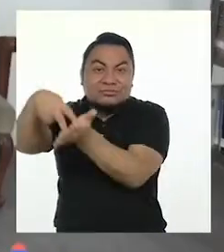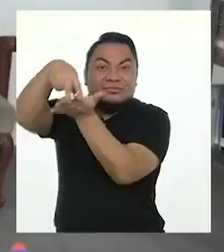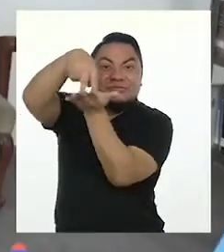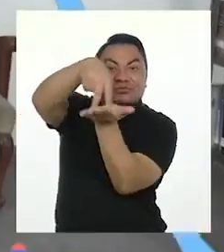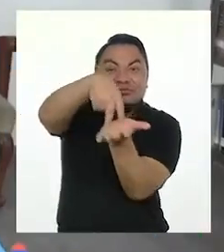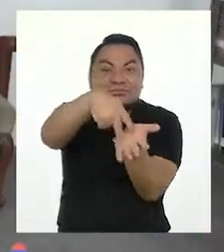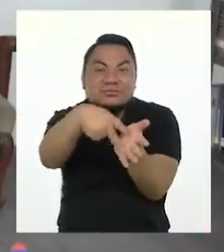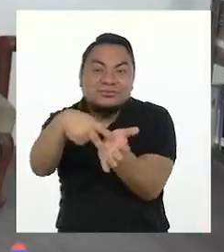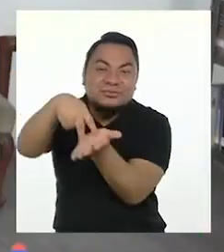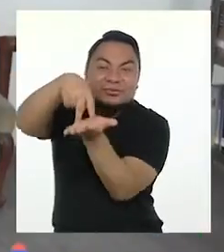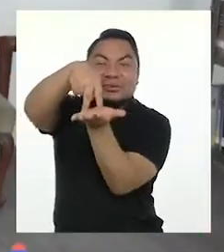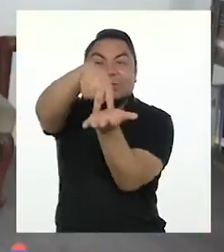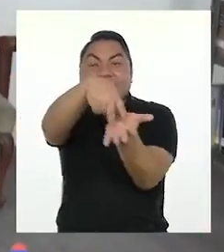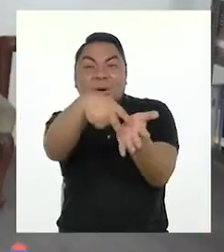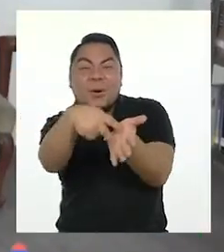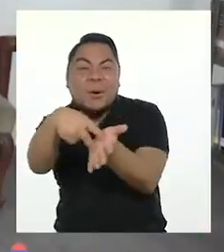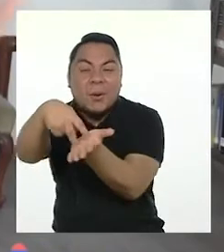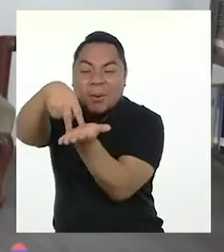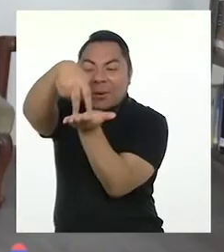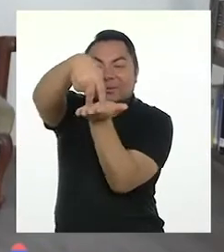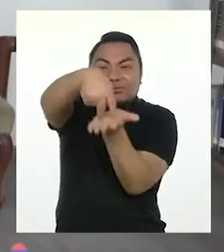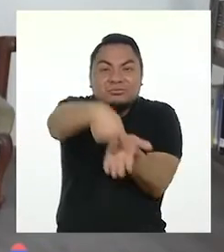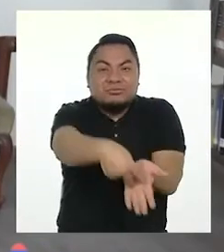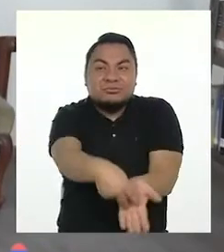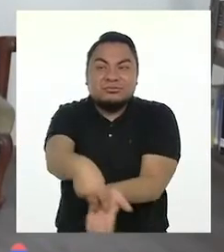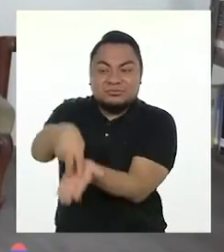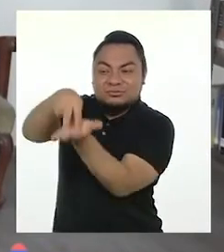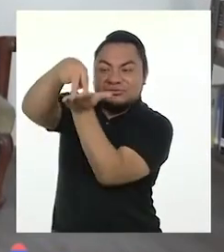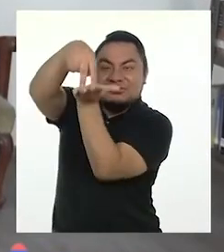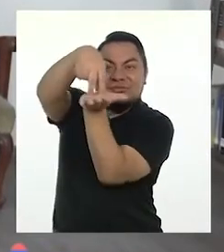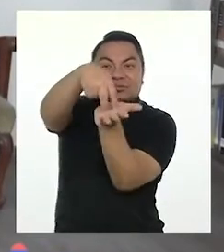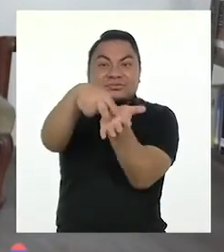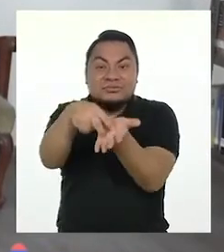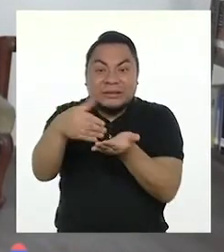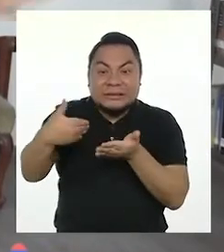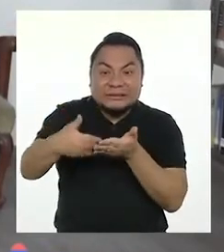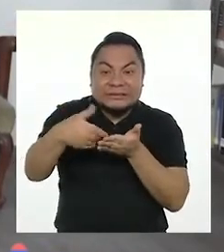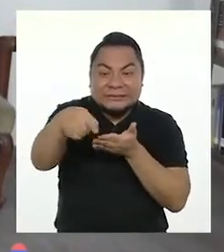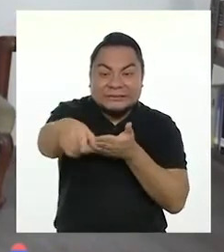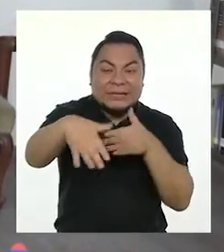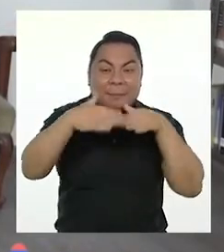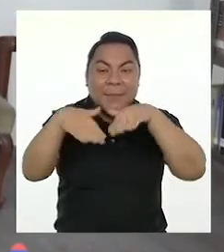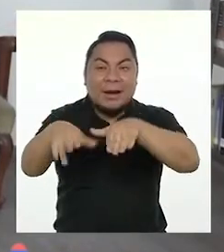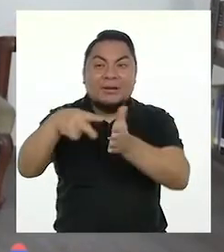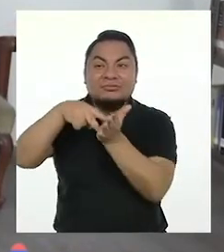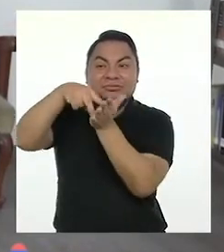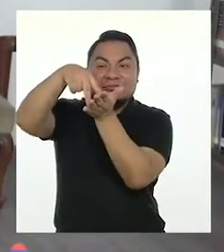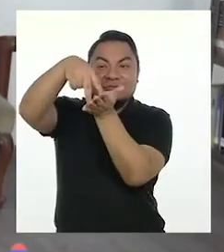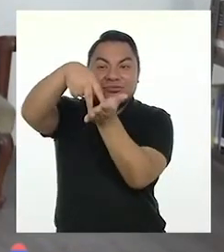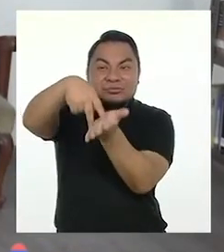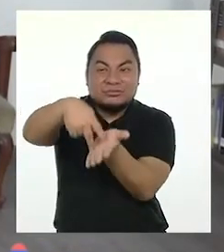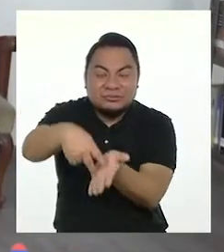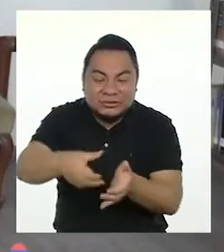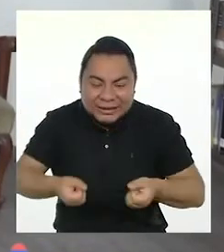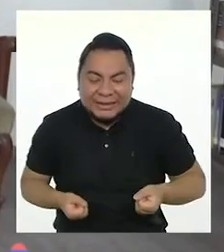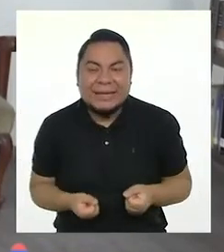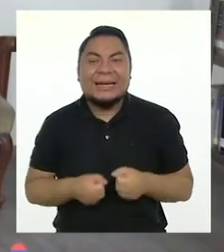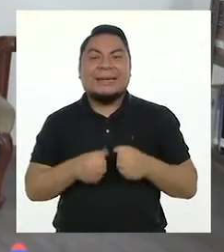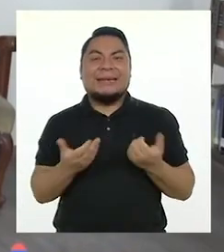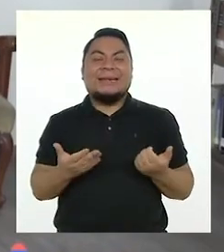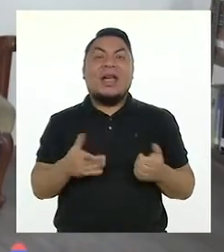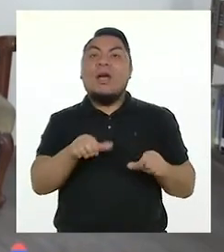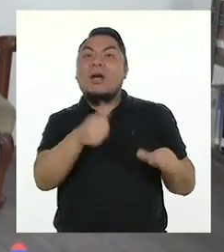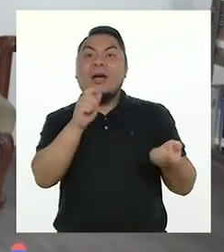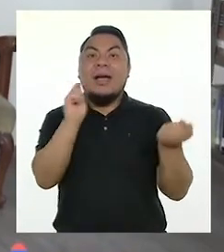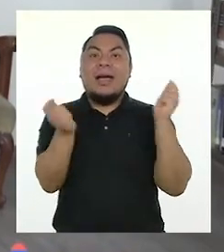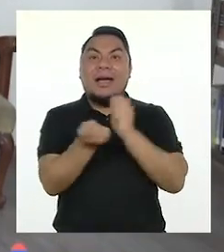¡Y seguimos en la ola! ¡Oh! ¡Ya! ¡Nos vamos a acercar a la orilla del mar ahora! ¡Hup! ¡Hup! ¡En Caballito de